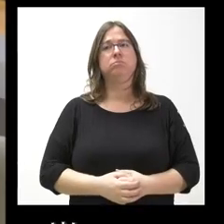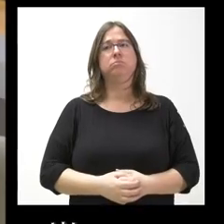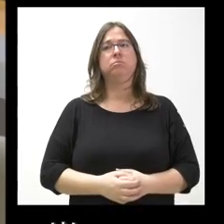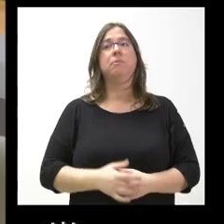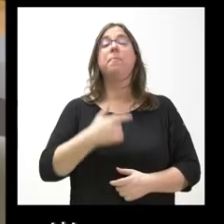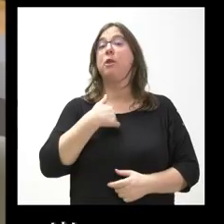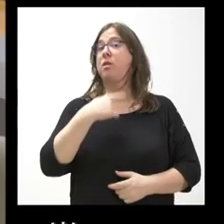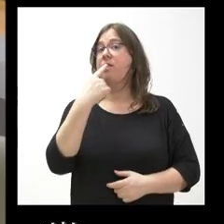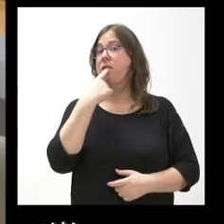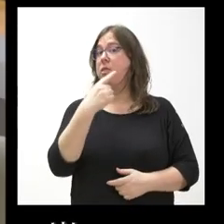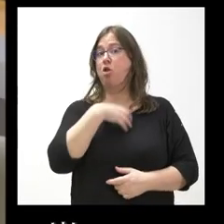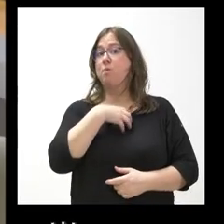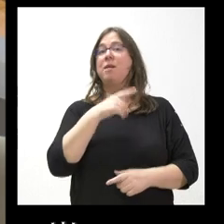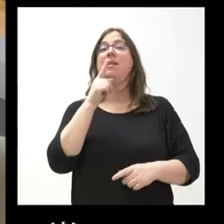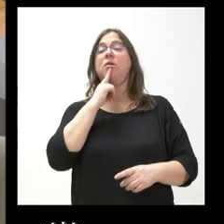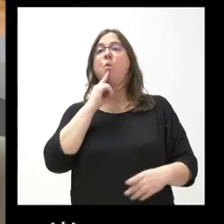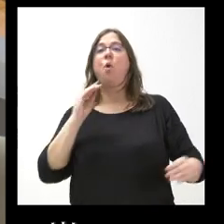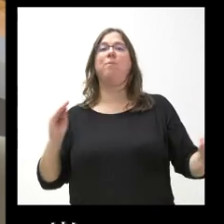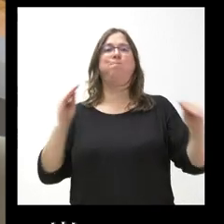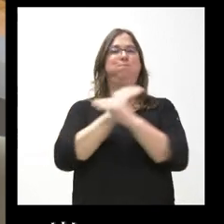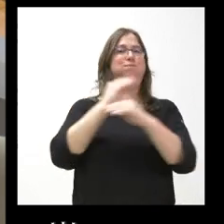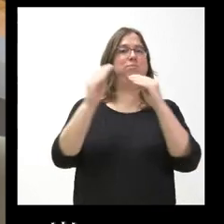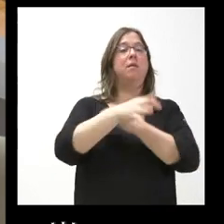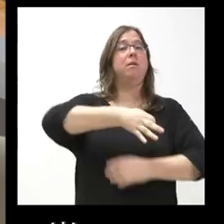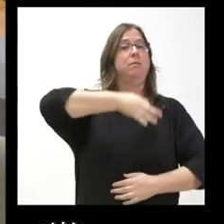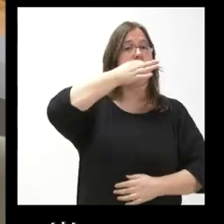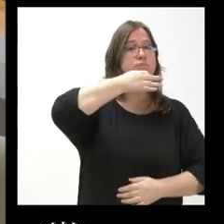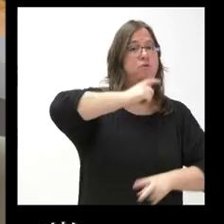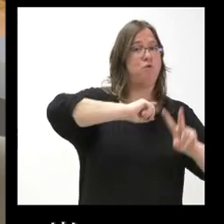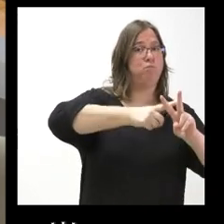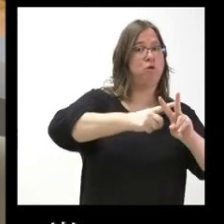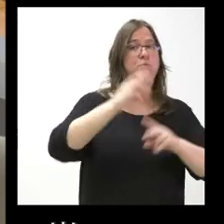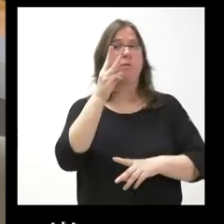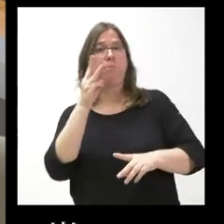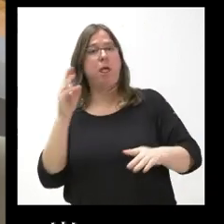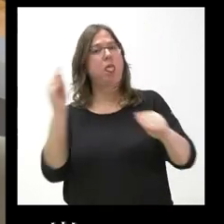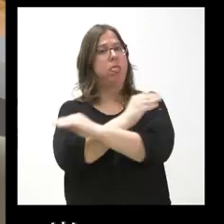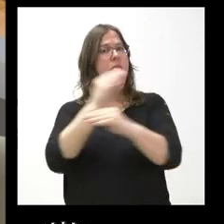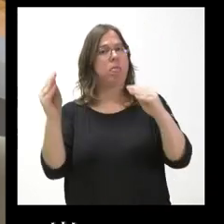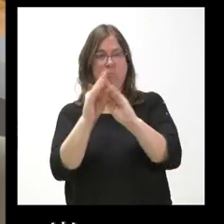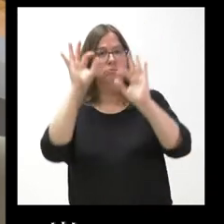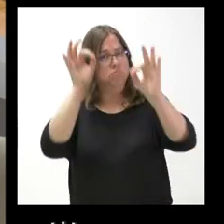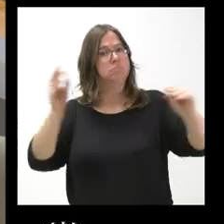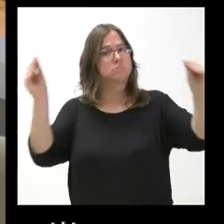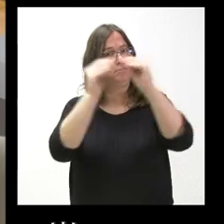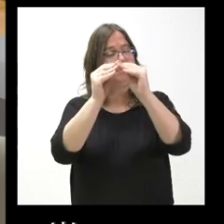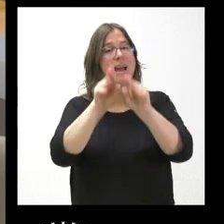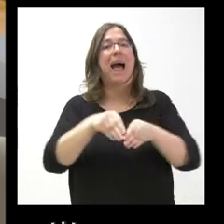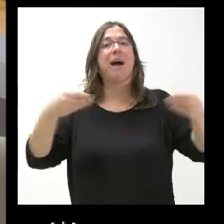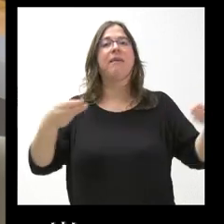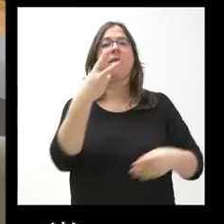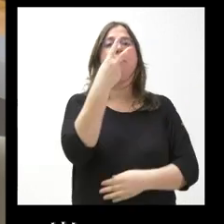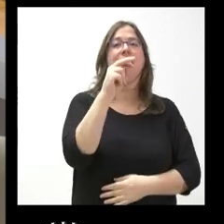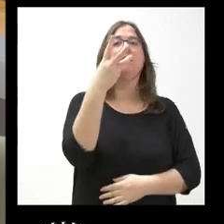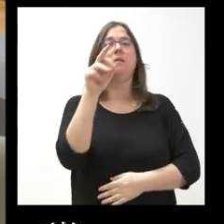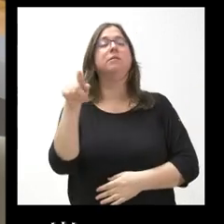decir, por tanto, que sea contradictorio el discurso de Vox con el de ustedes, que sí, en el caso de la Agenda 2030, ustedes